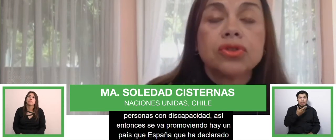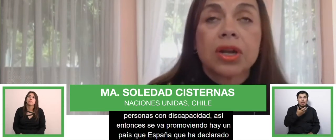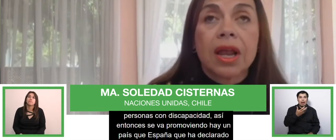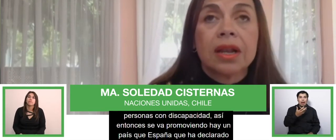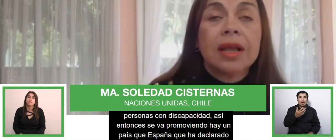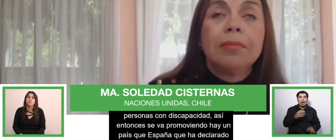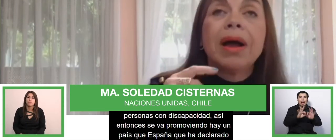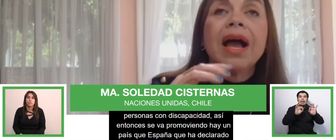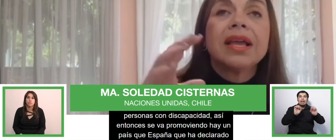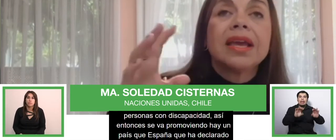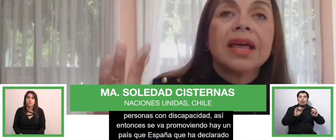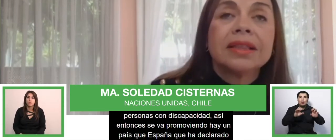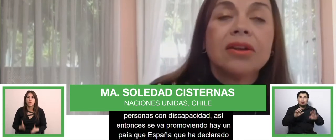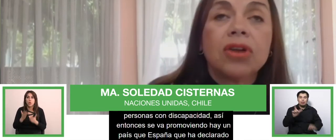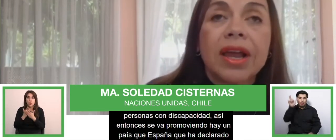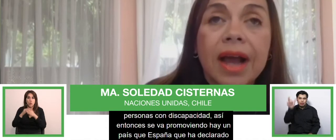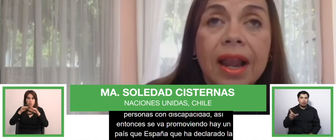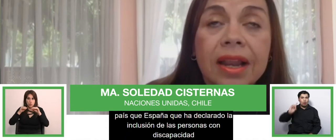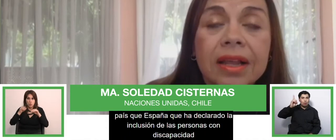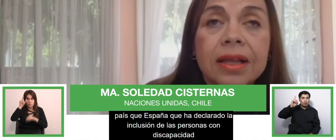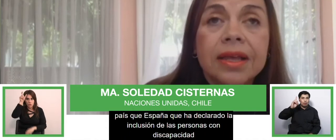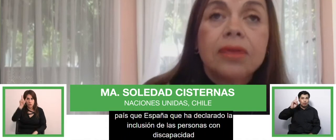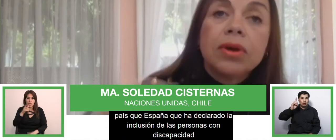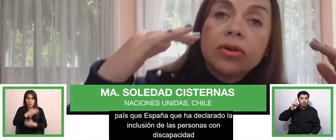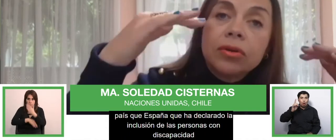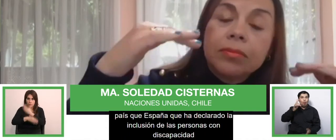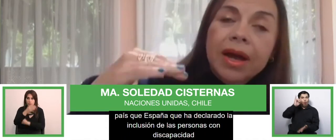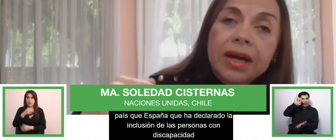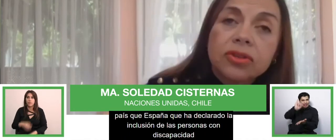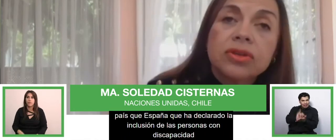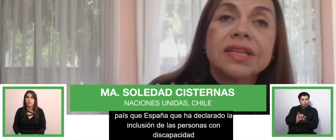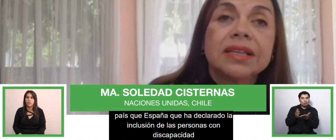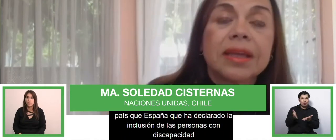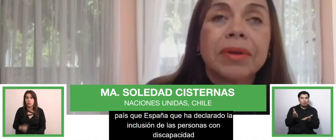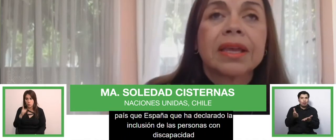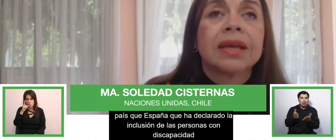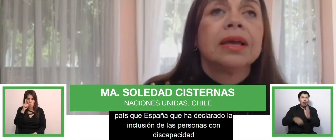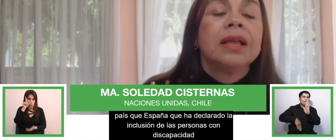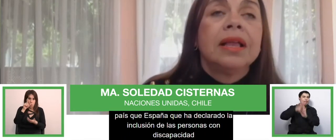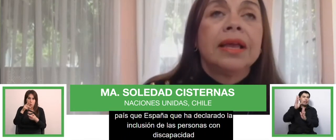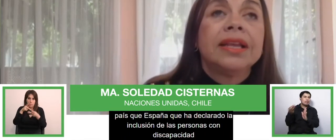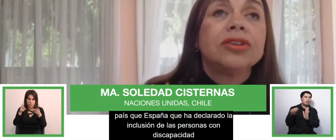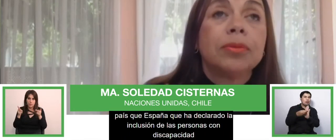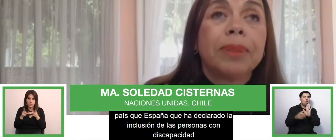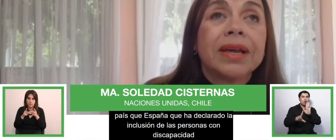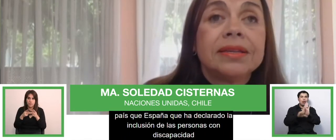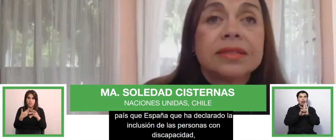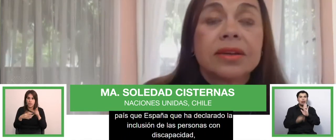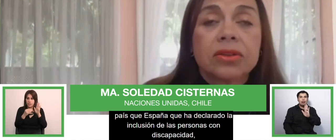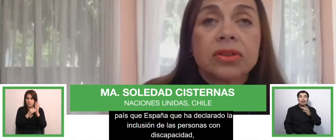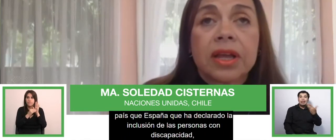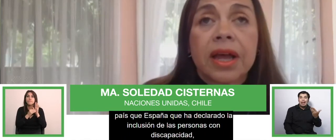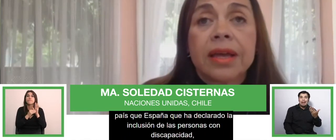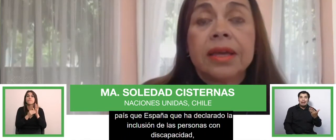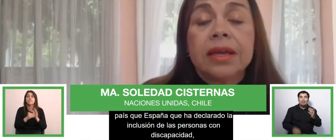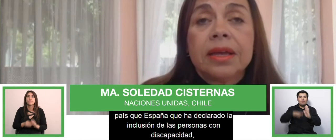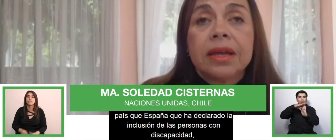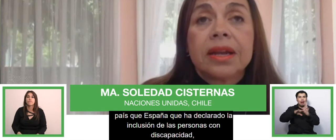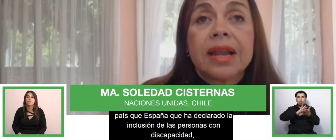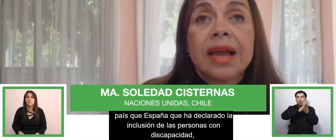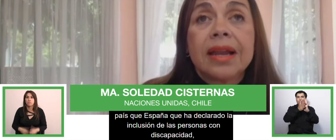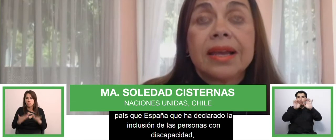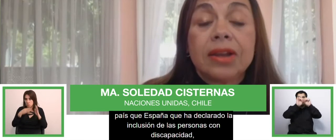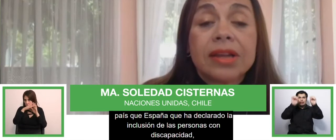constitucional, más allá de lo legal. Y luego baja todo el sistema en que en estos países donde hay